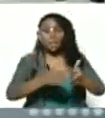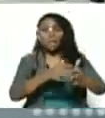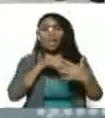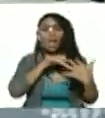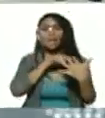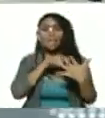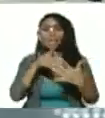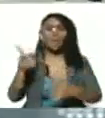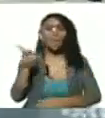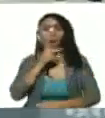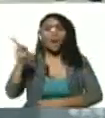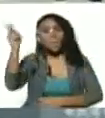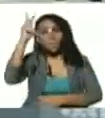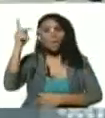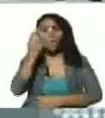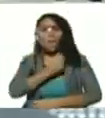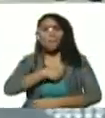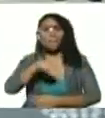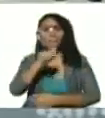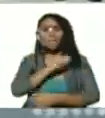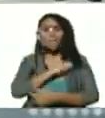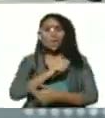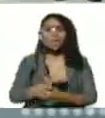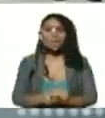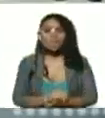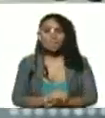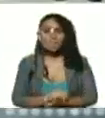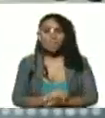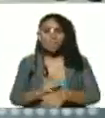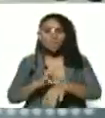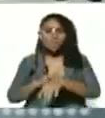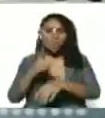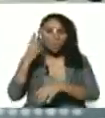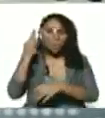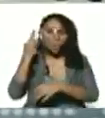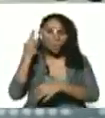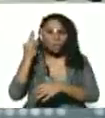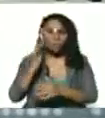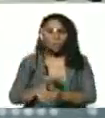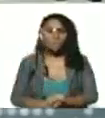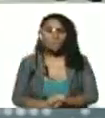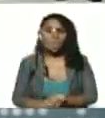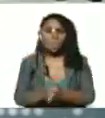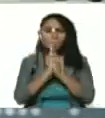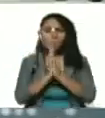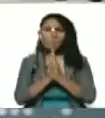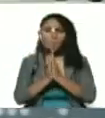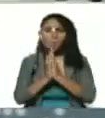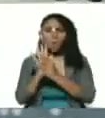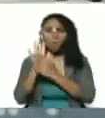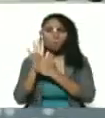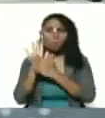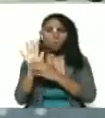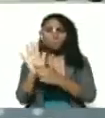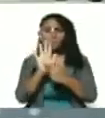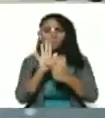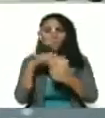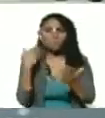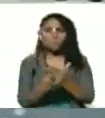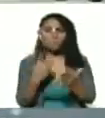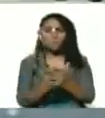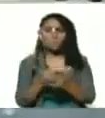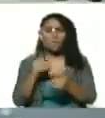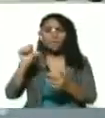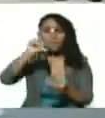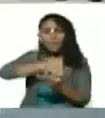entre Guaycaipur y los españoles doctora Morela Camacho por favor muéstrelo todo de este nuevo